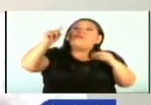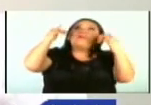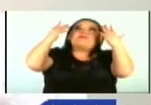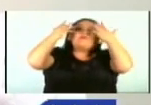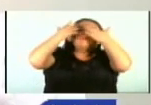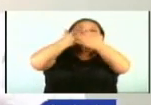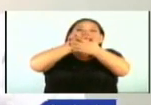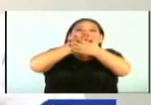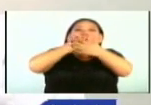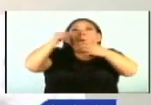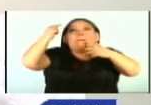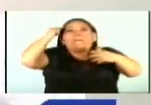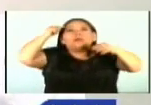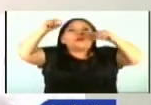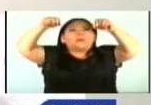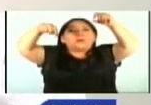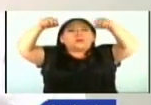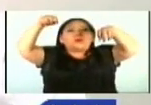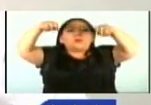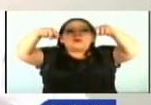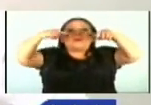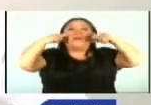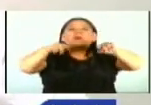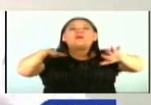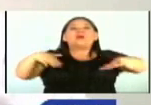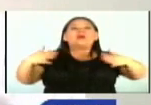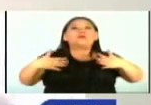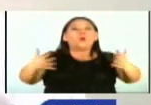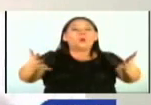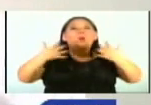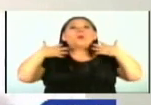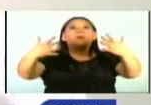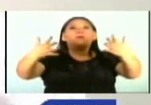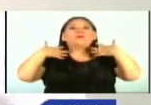ambiente como tú mencionas, brumoso, pues lo que se está generando es más calor.